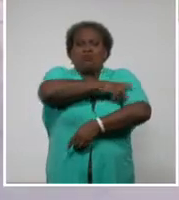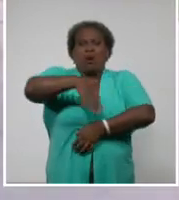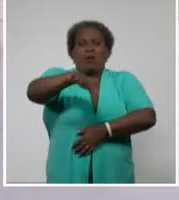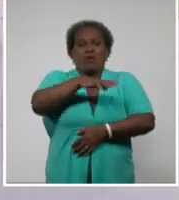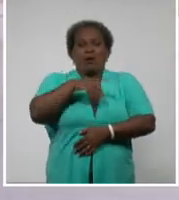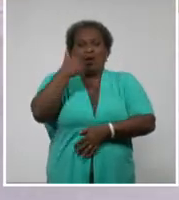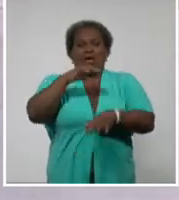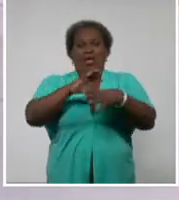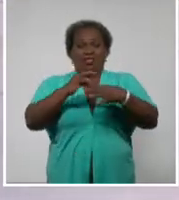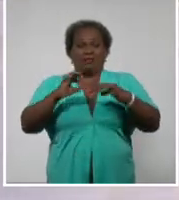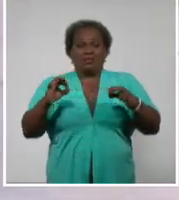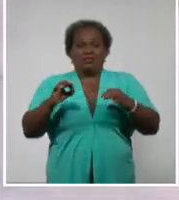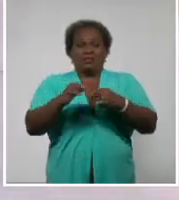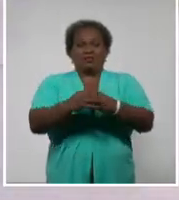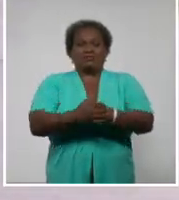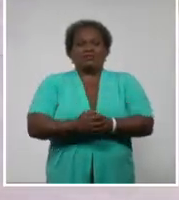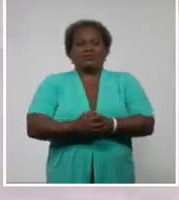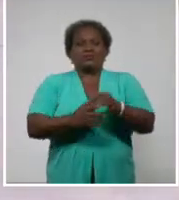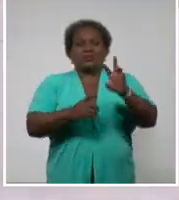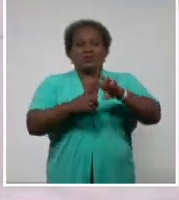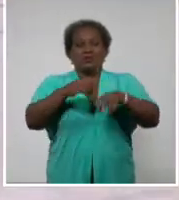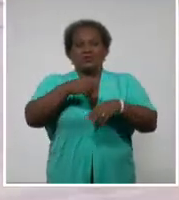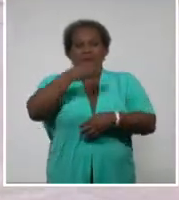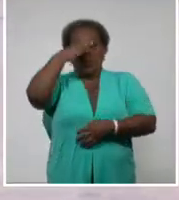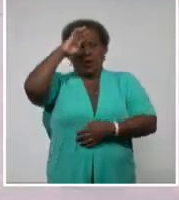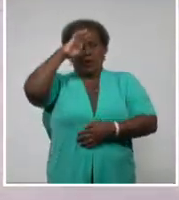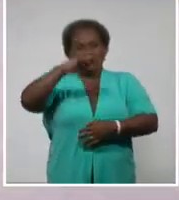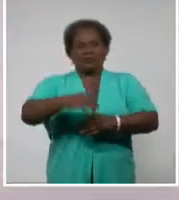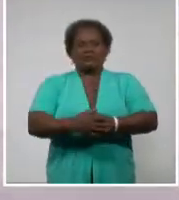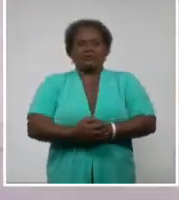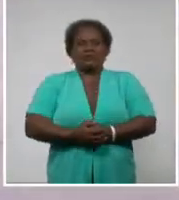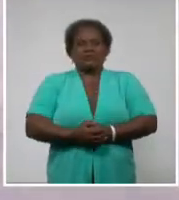Artemisa Roberto Molina y Clarice Hernández, Sistema Informativo de la Televisión Cubana.